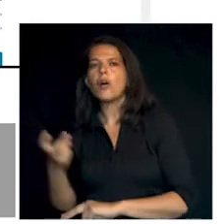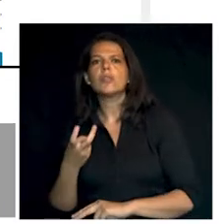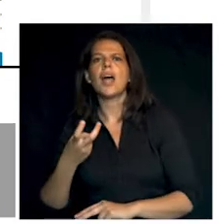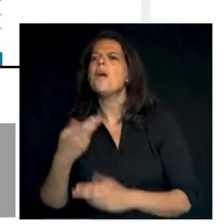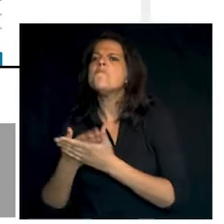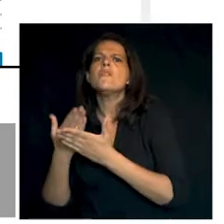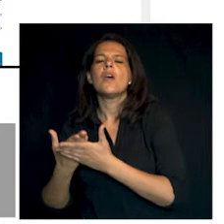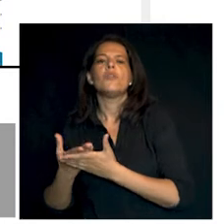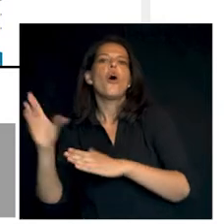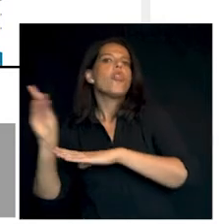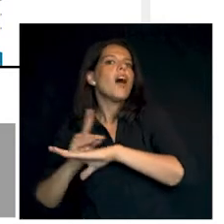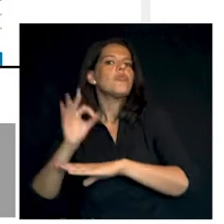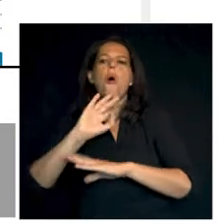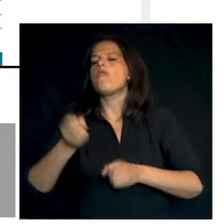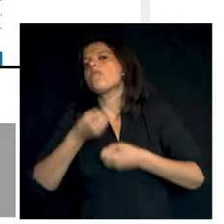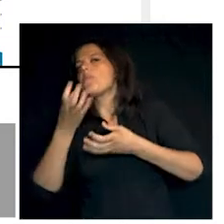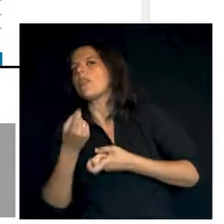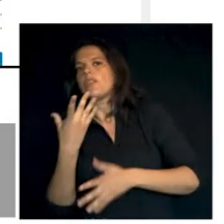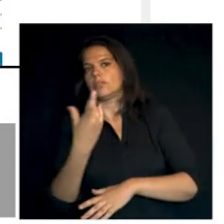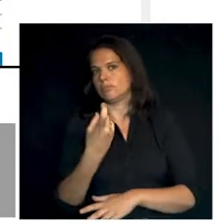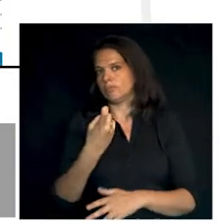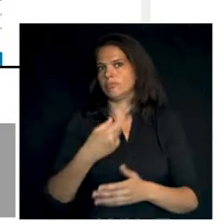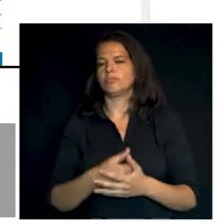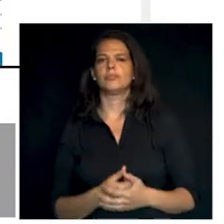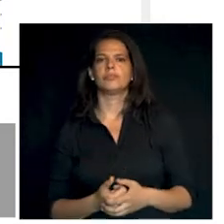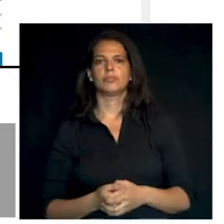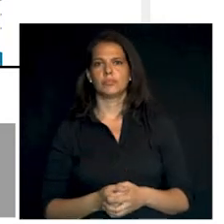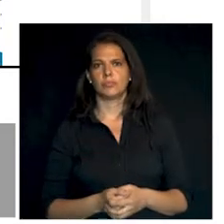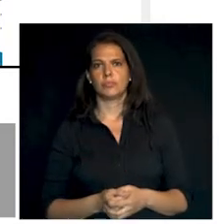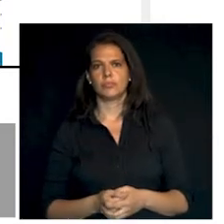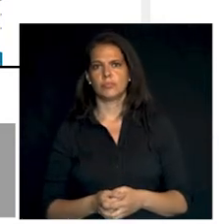todos aquellos datos o informaciones necesarios.